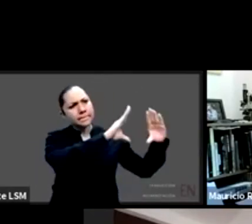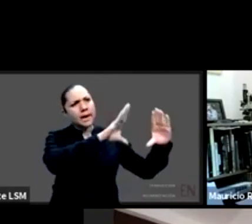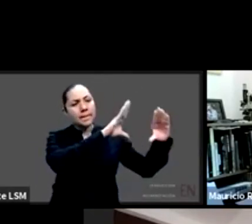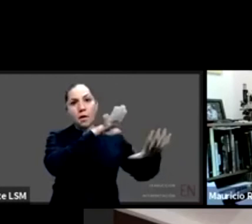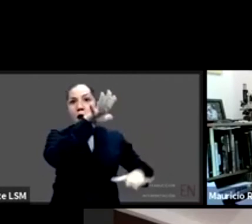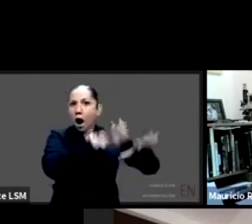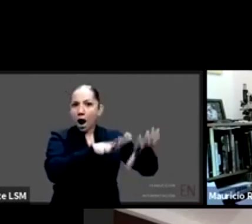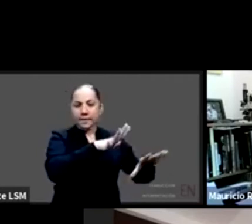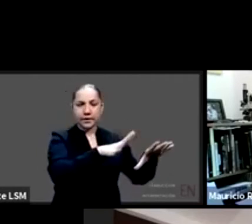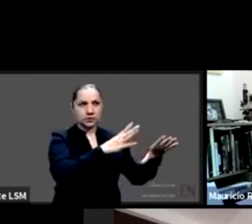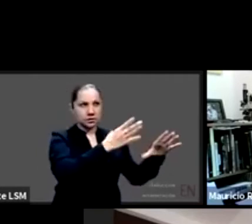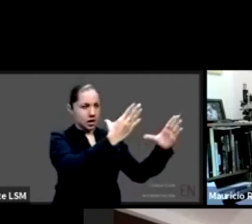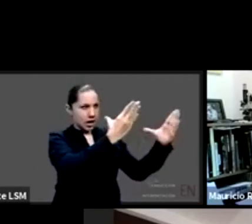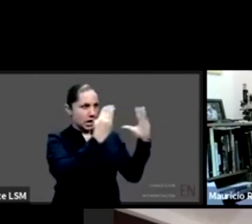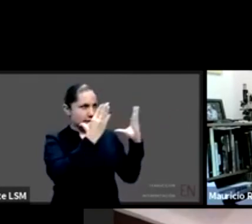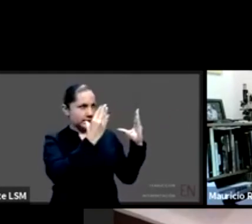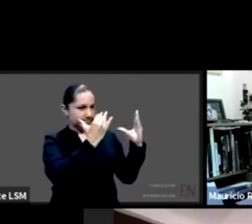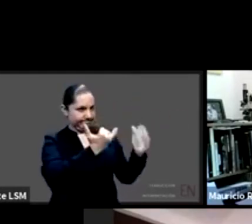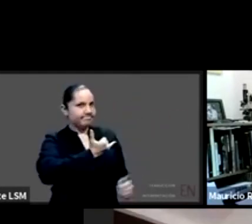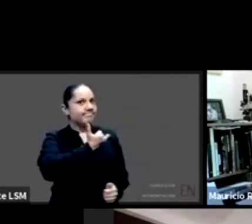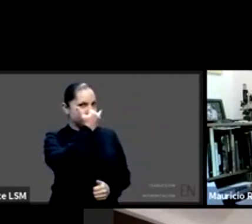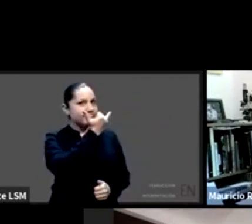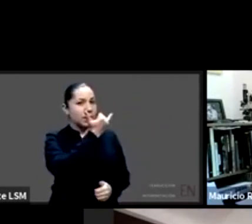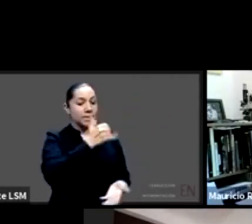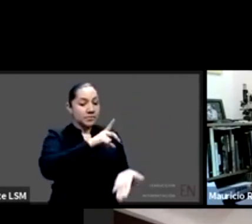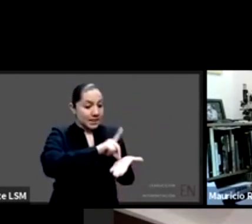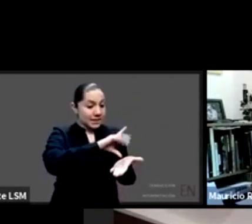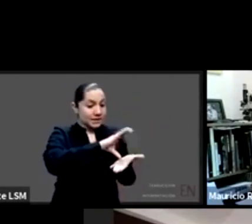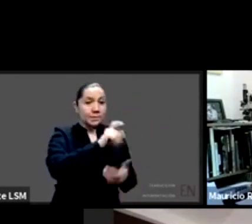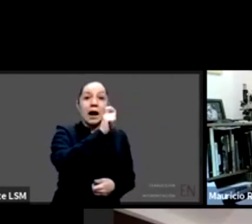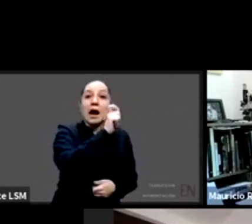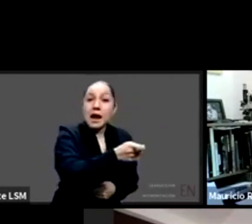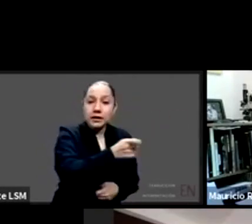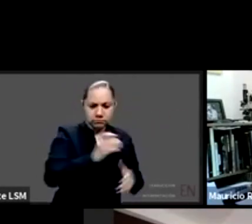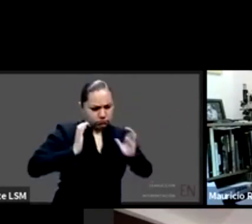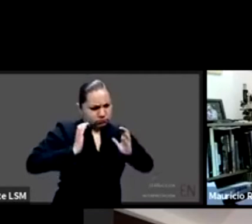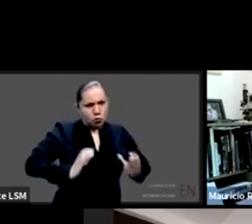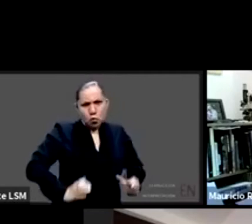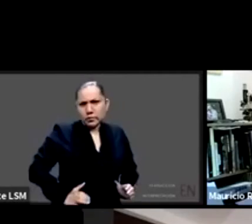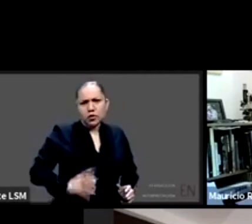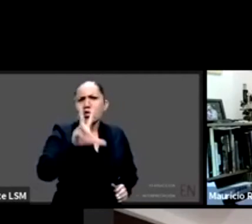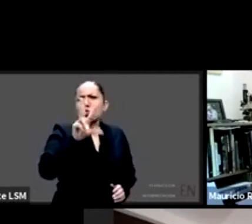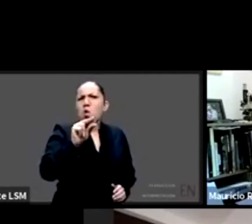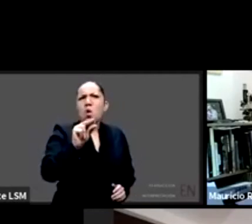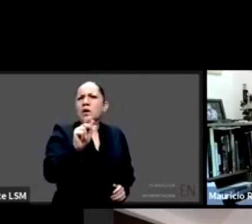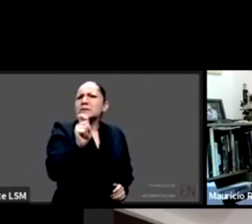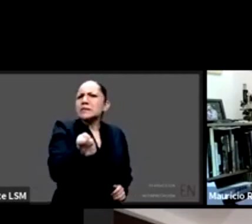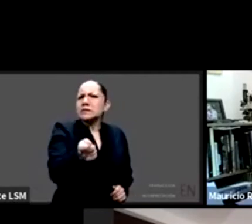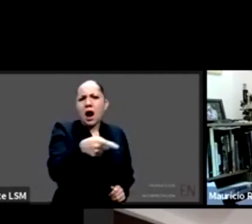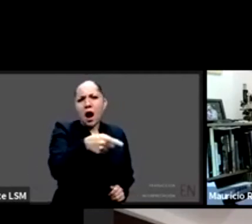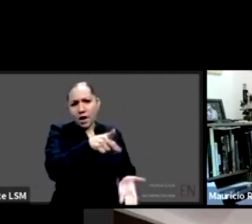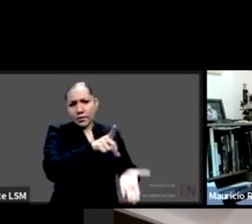es una condición de vida no una enfermedad y en las escuelas de medicina se nos sigue enseñando que las